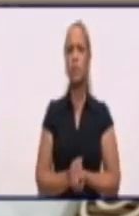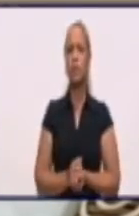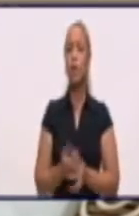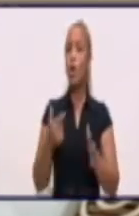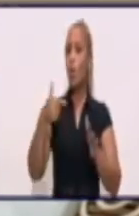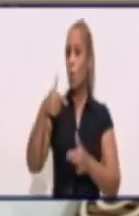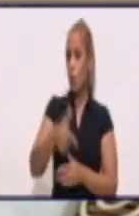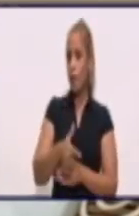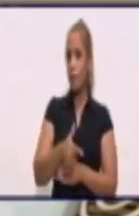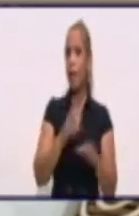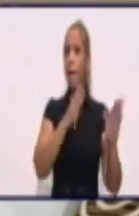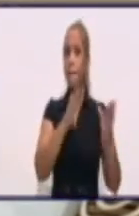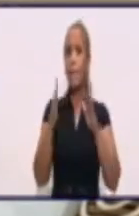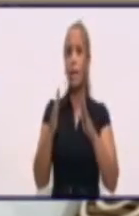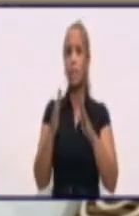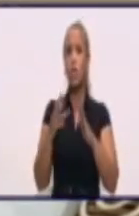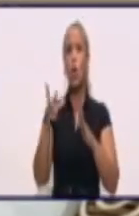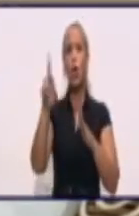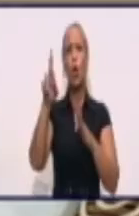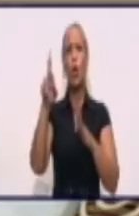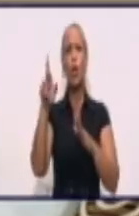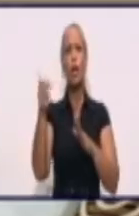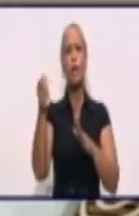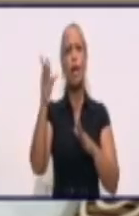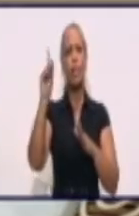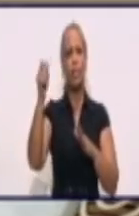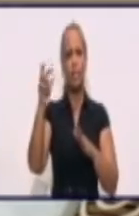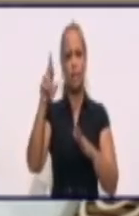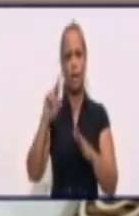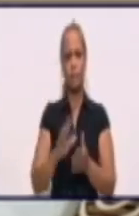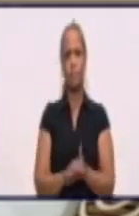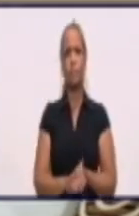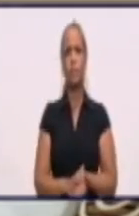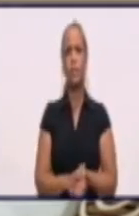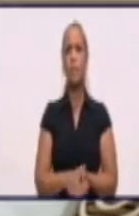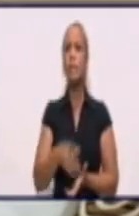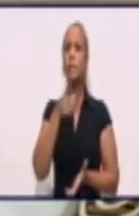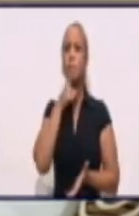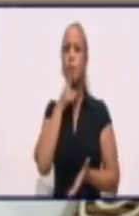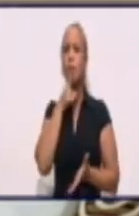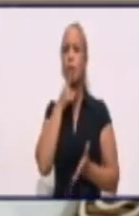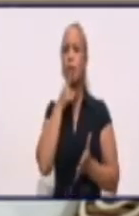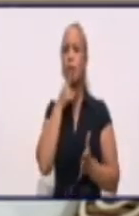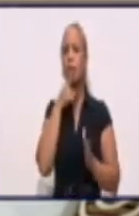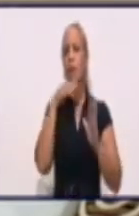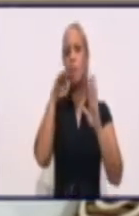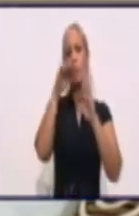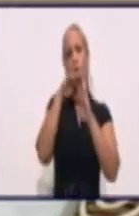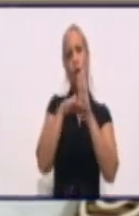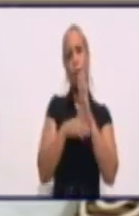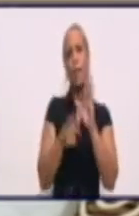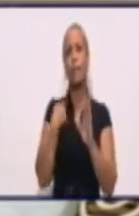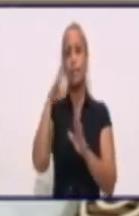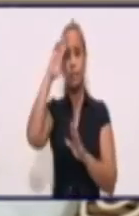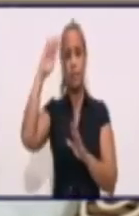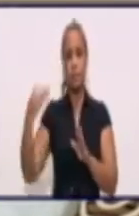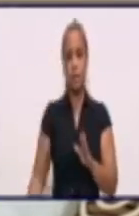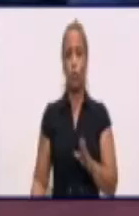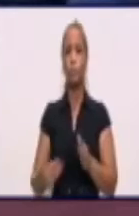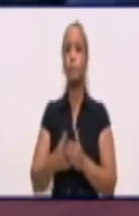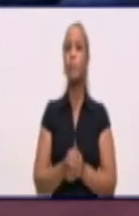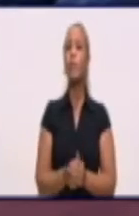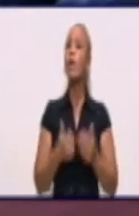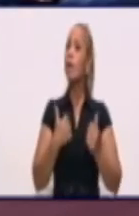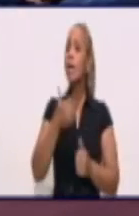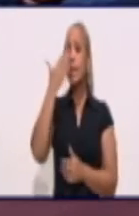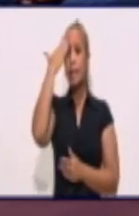jueves, el espacio radar, que es nuestro científico técnico por excelencia. Y los viernes, el programa de salud entre nosotros. Qué bueno. Gracias,